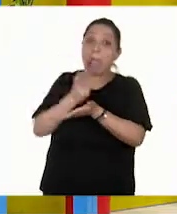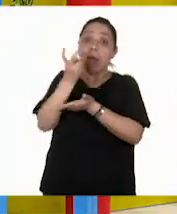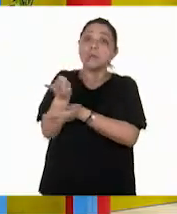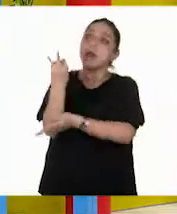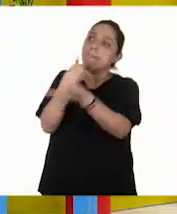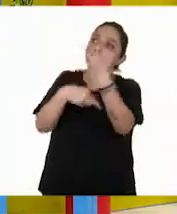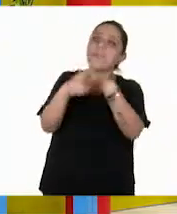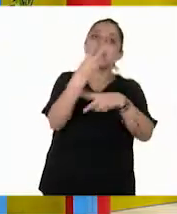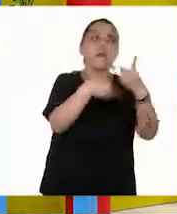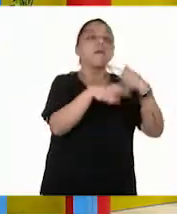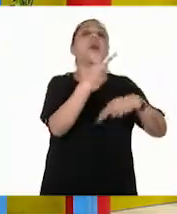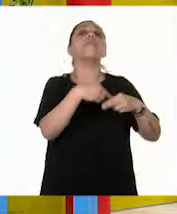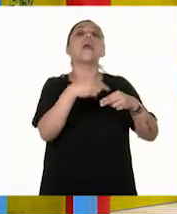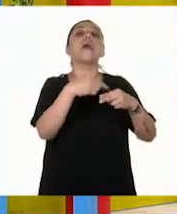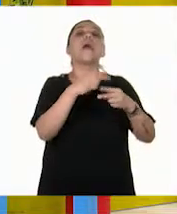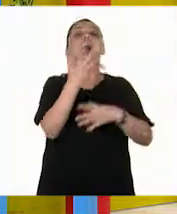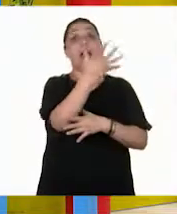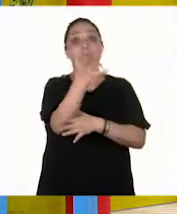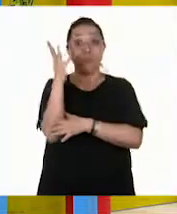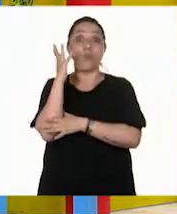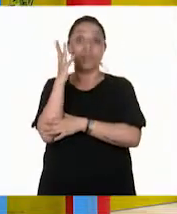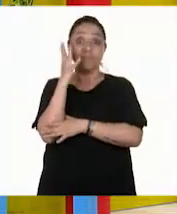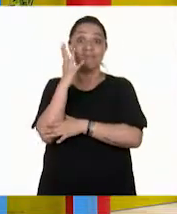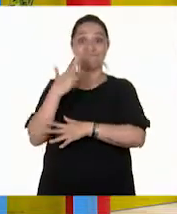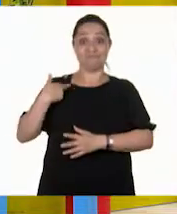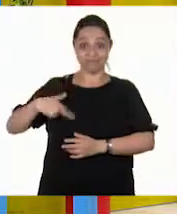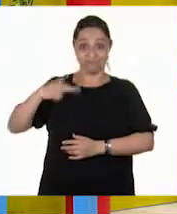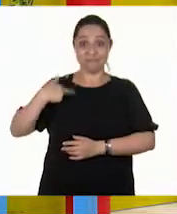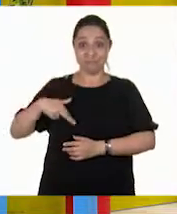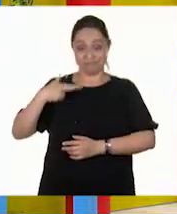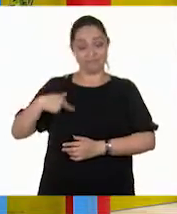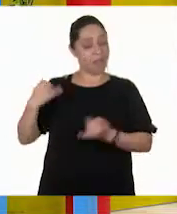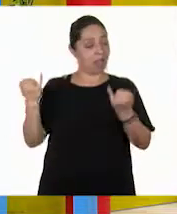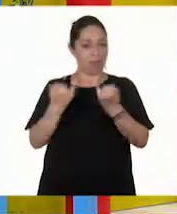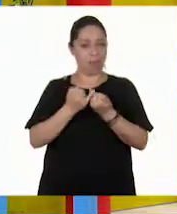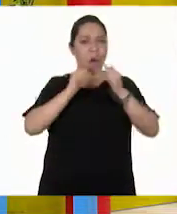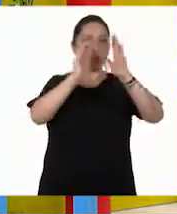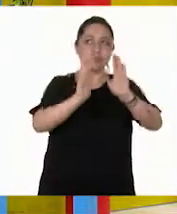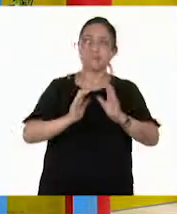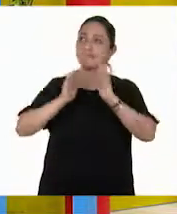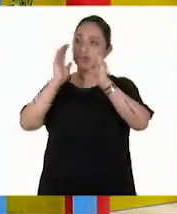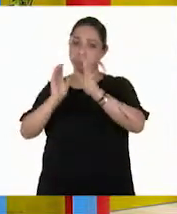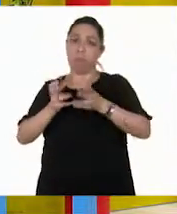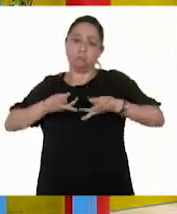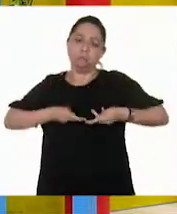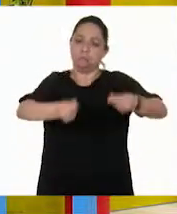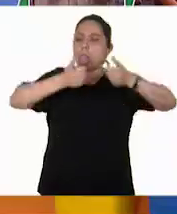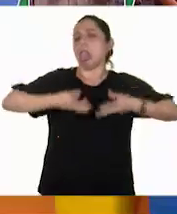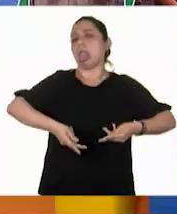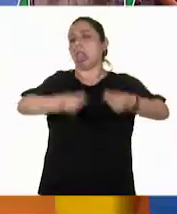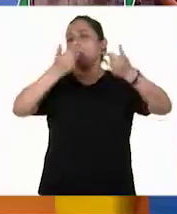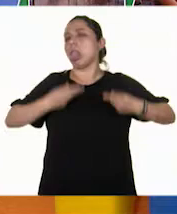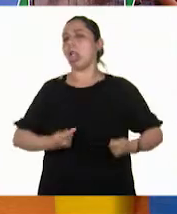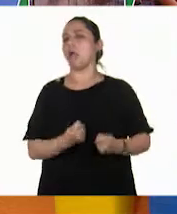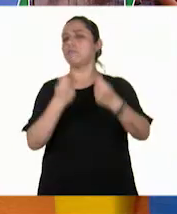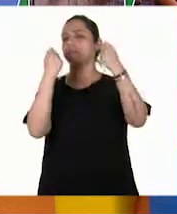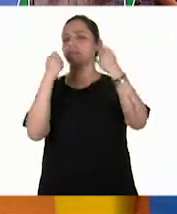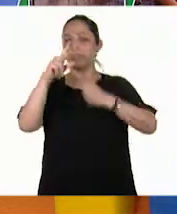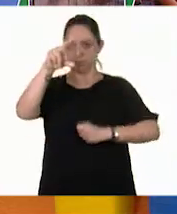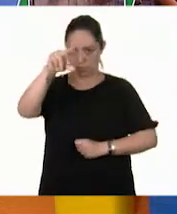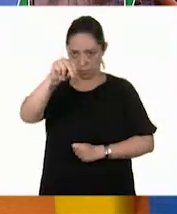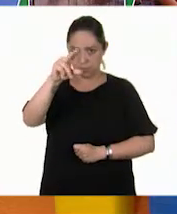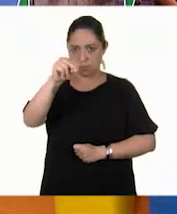los árboles, incluyendo la ropa. Entonces, hay que tener mucho cuidado con todo lo que tenemos y no gastarlos. Exacto. Tratar de